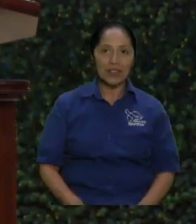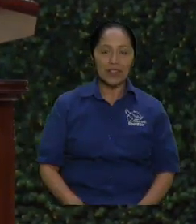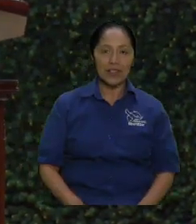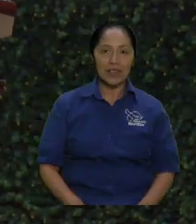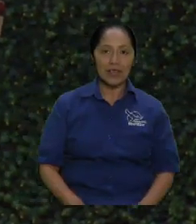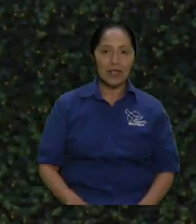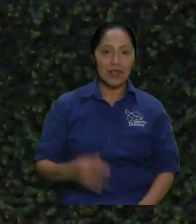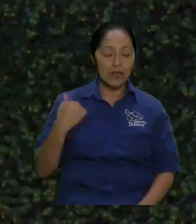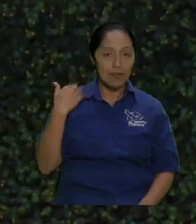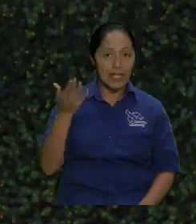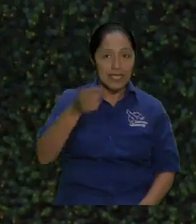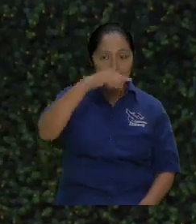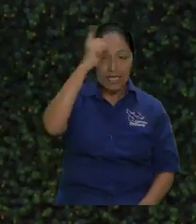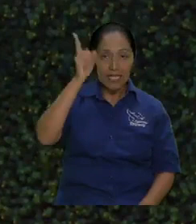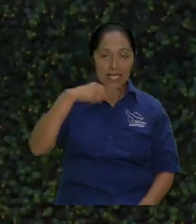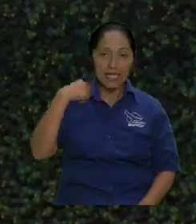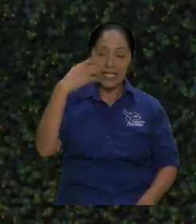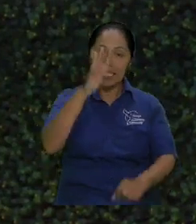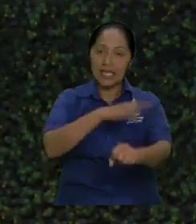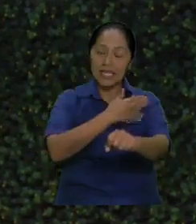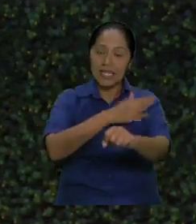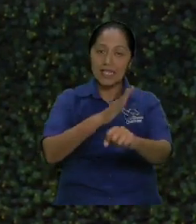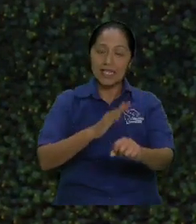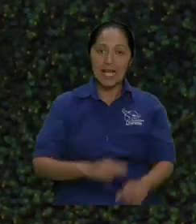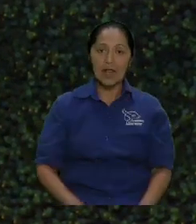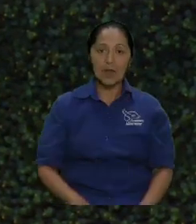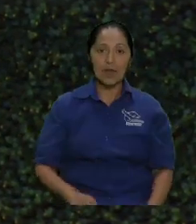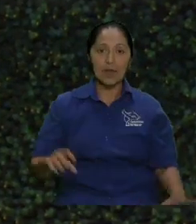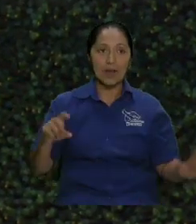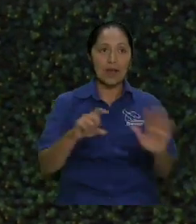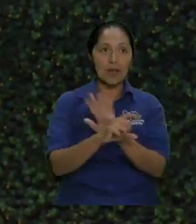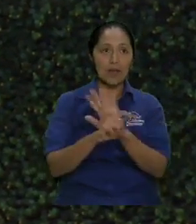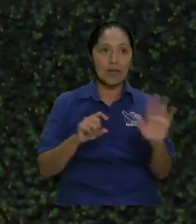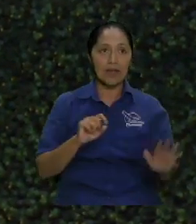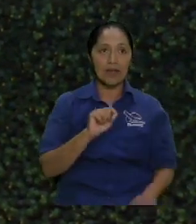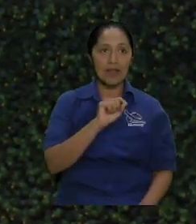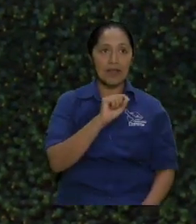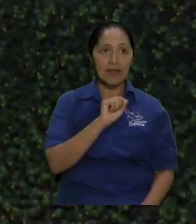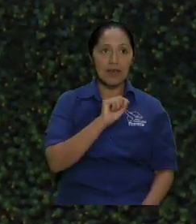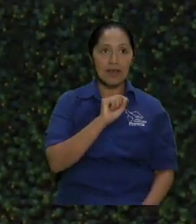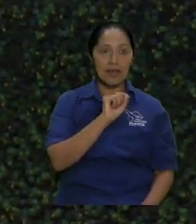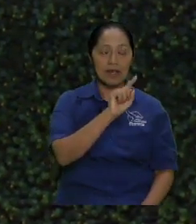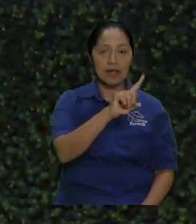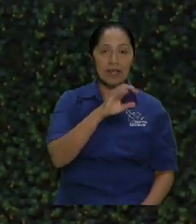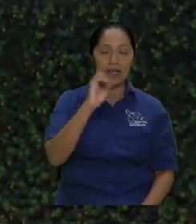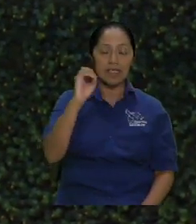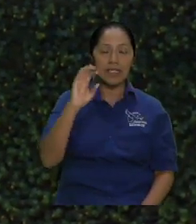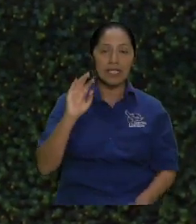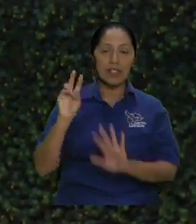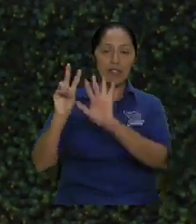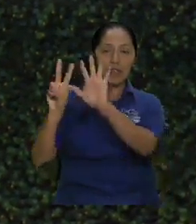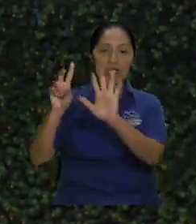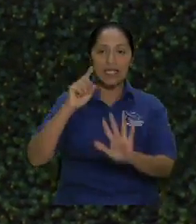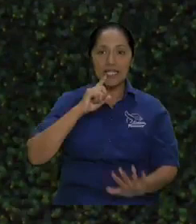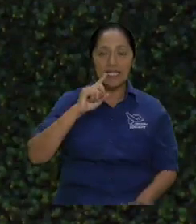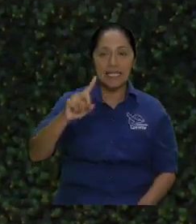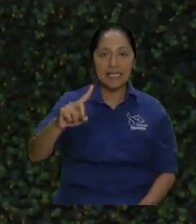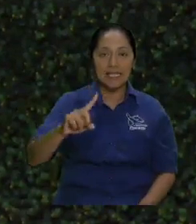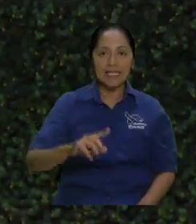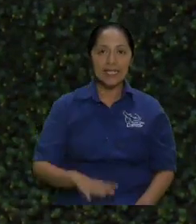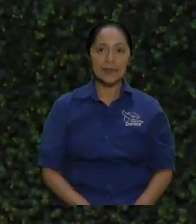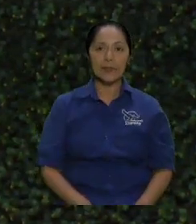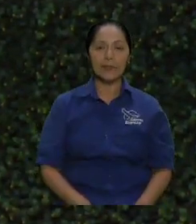lo voy a leer se lo voy a leer por acá debe de estar en el salmo 107 vamos a ver si lo encuentro así